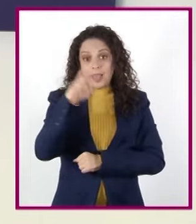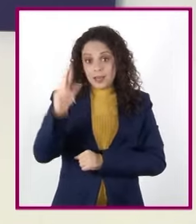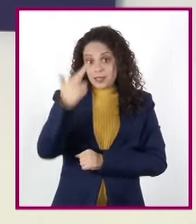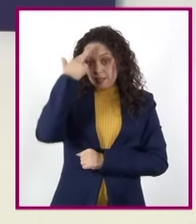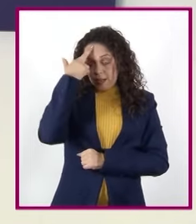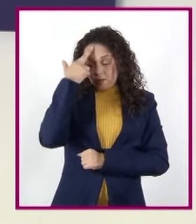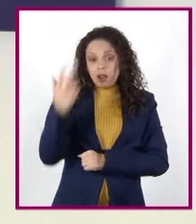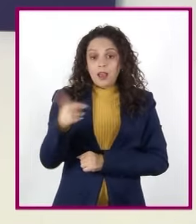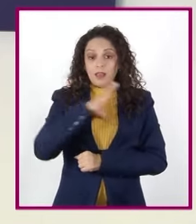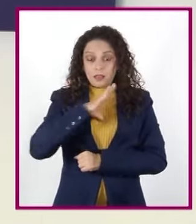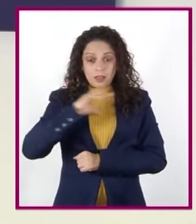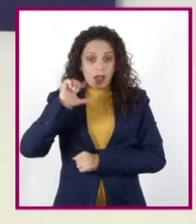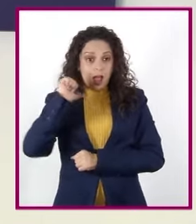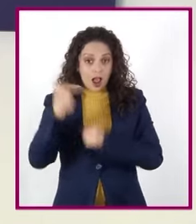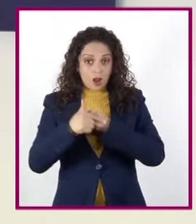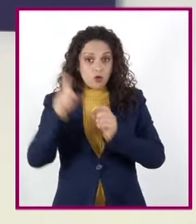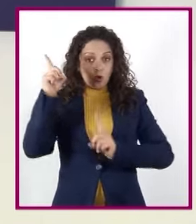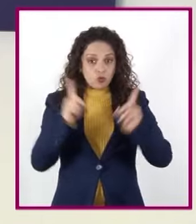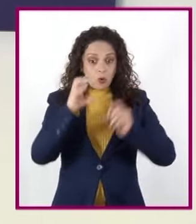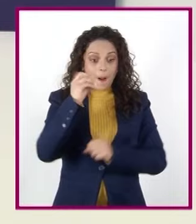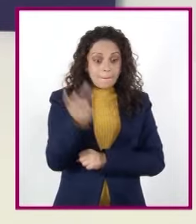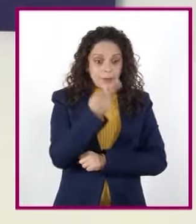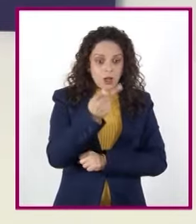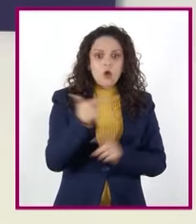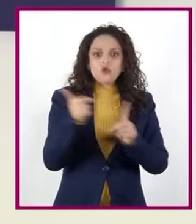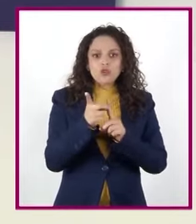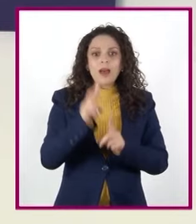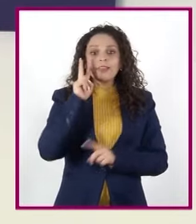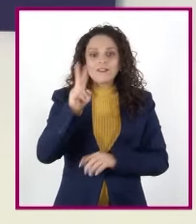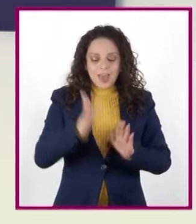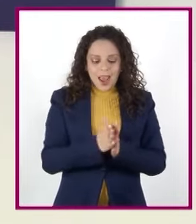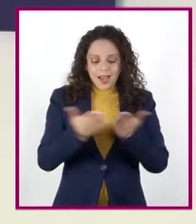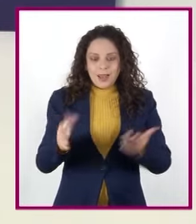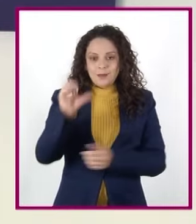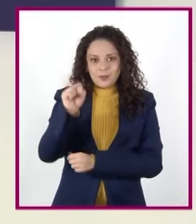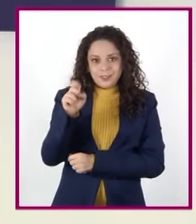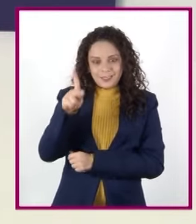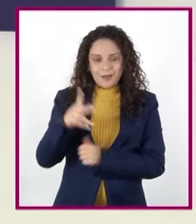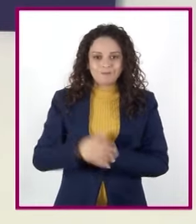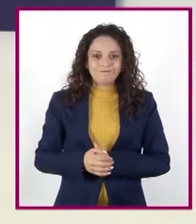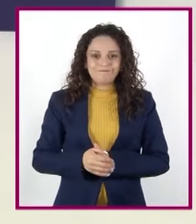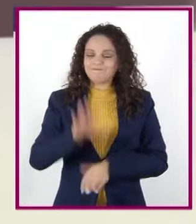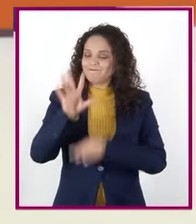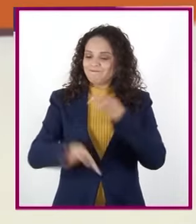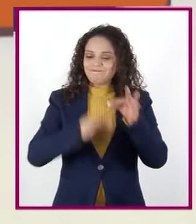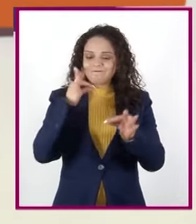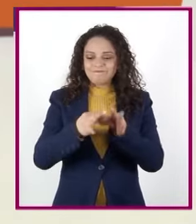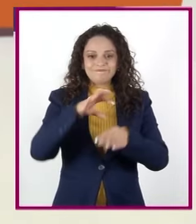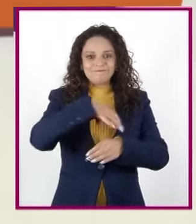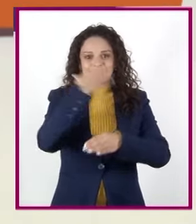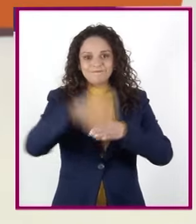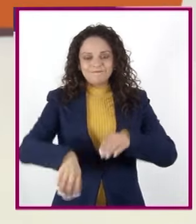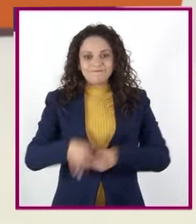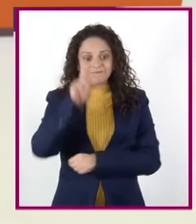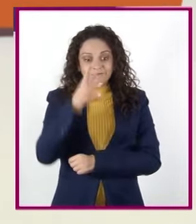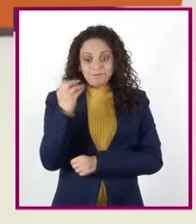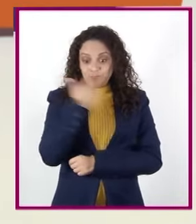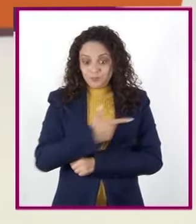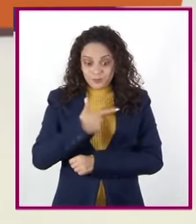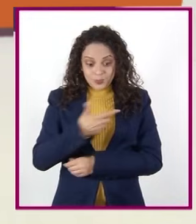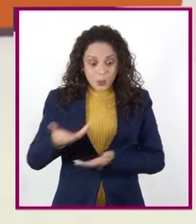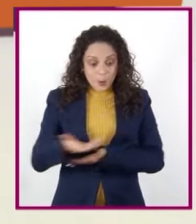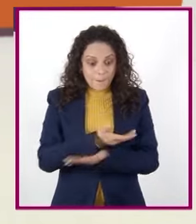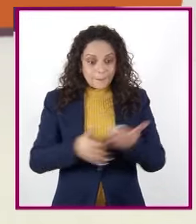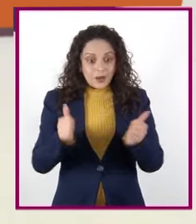resolver dudas y preguntas en su libro de texto ¡Listo! ¡Terminamos! Ha sido un placer compartir con